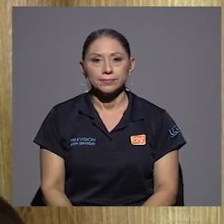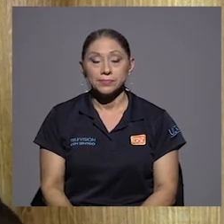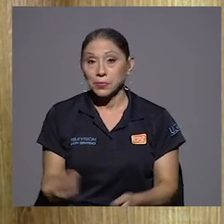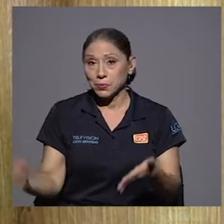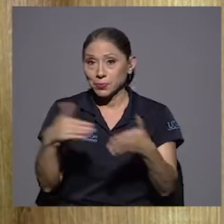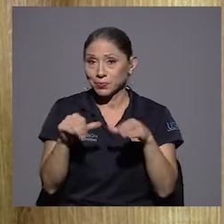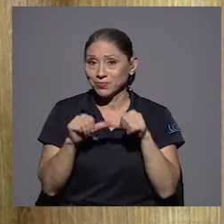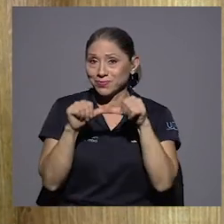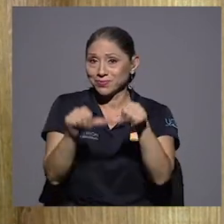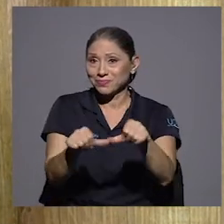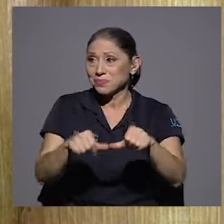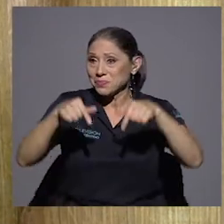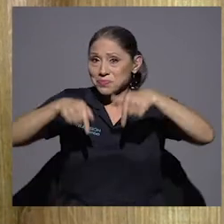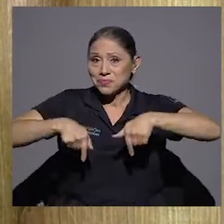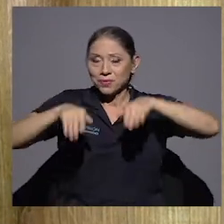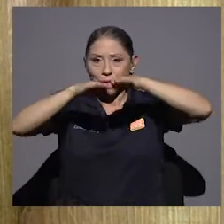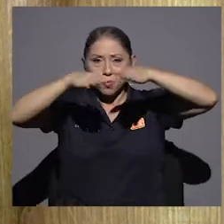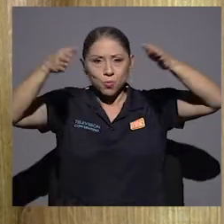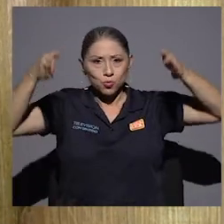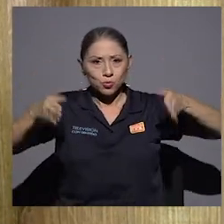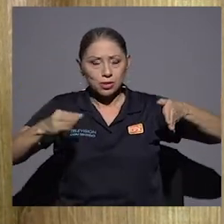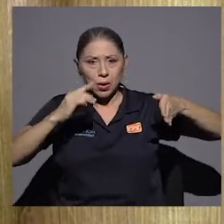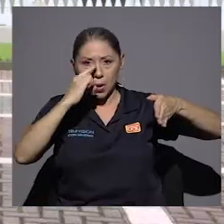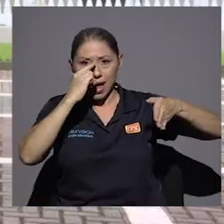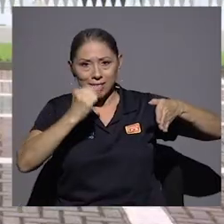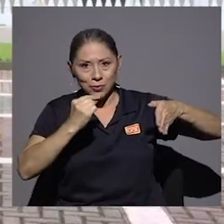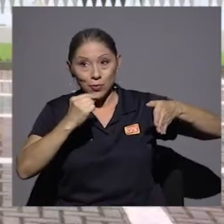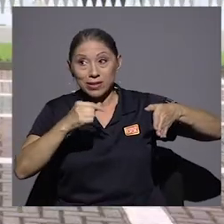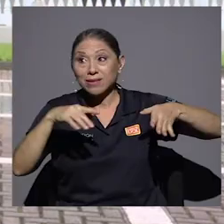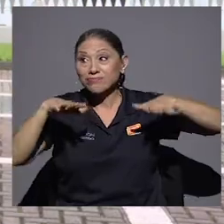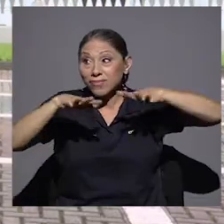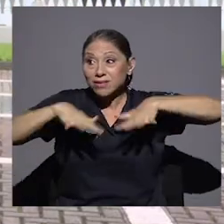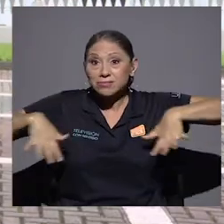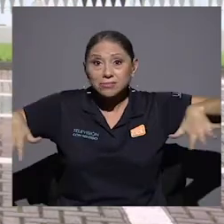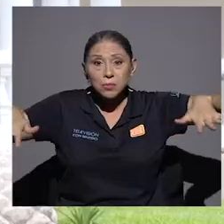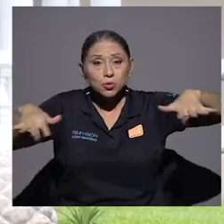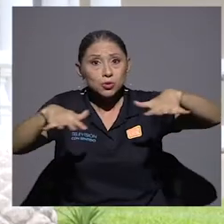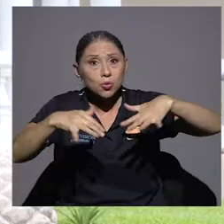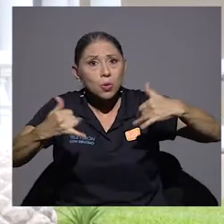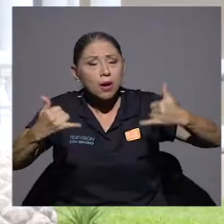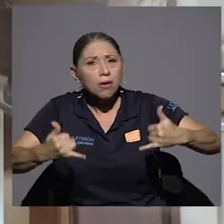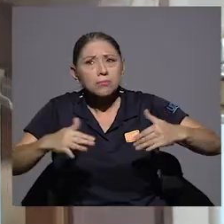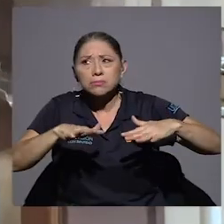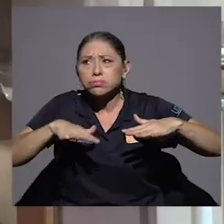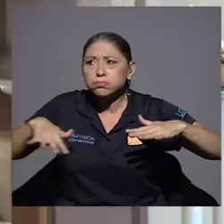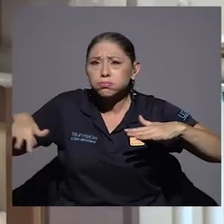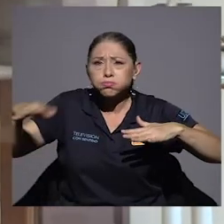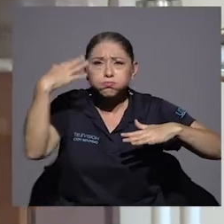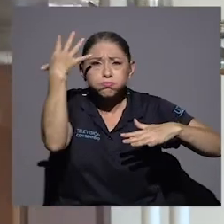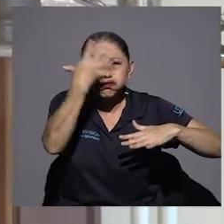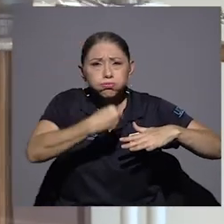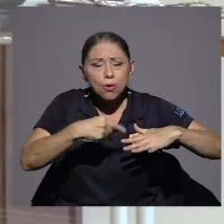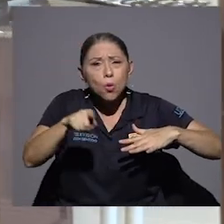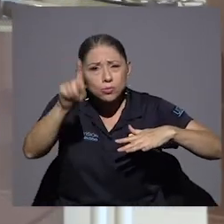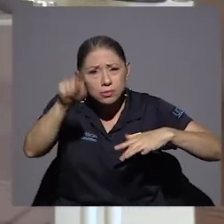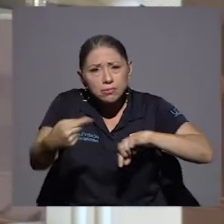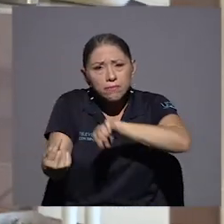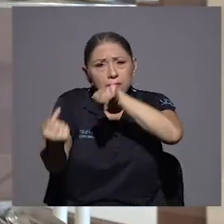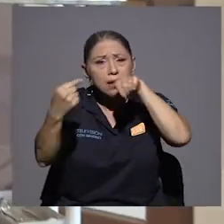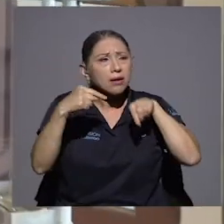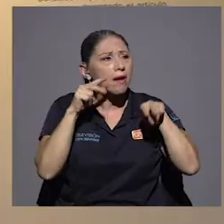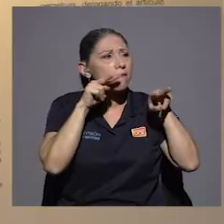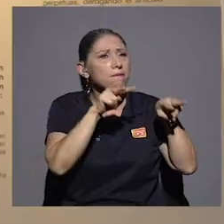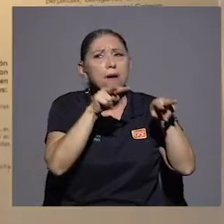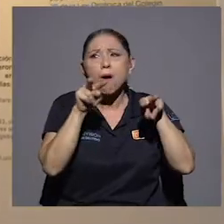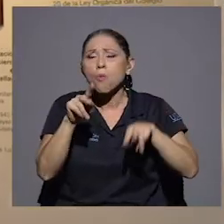Regresamos, estamos desde el Museo Calderón Guardia. Un museo que está con unas condiciones preciosas. Usted tiene que venir a verlo para que haga ese